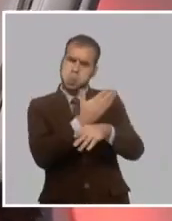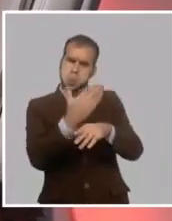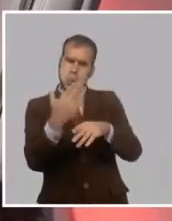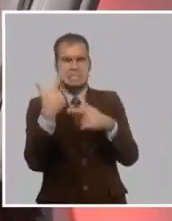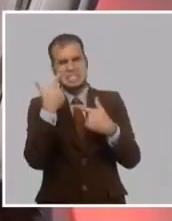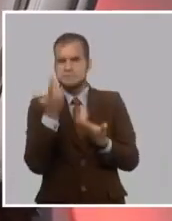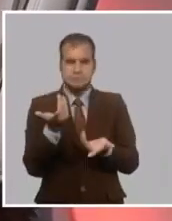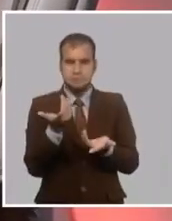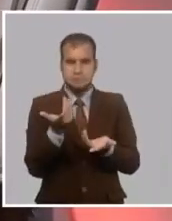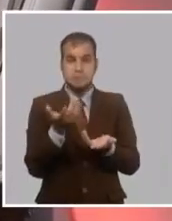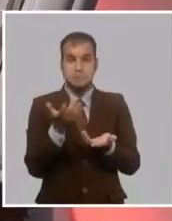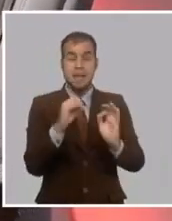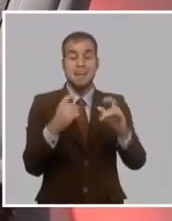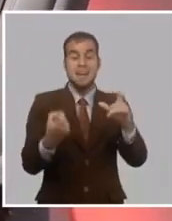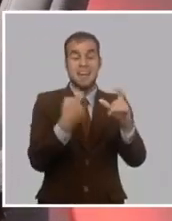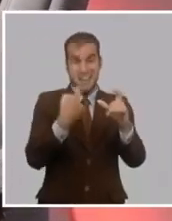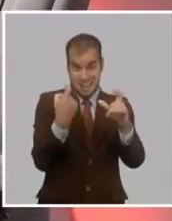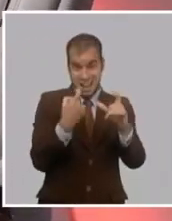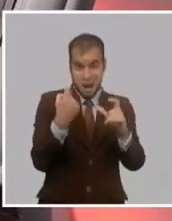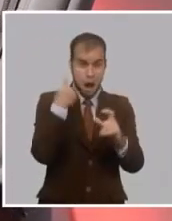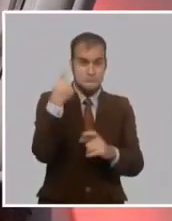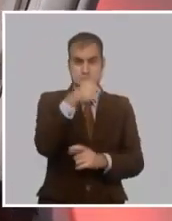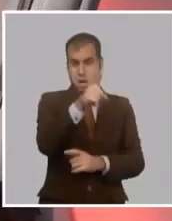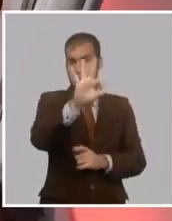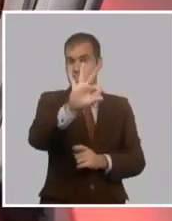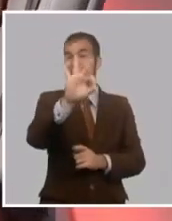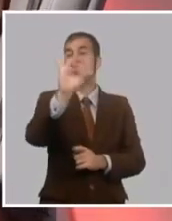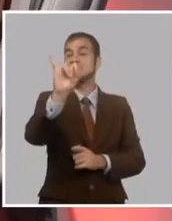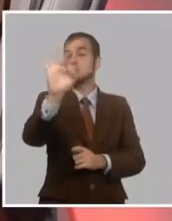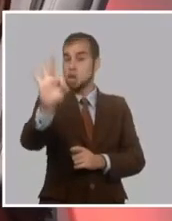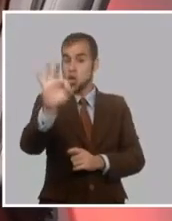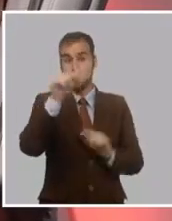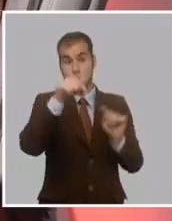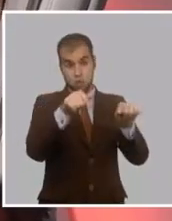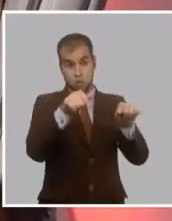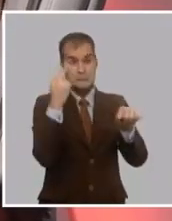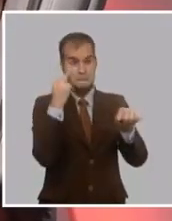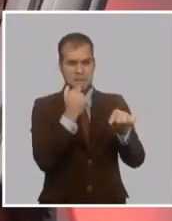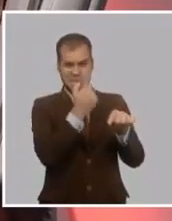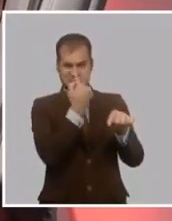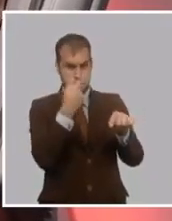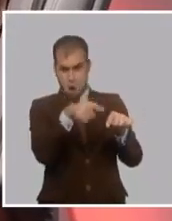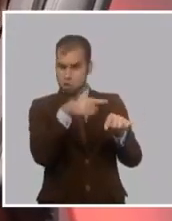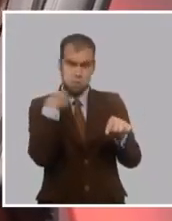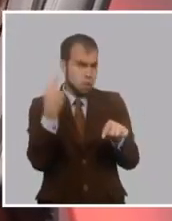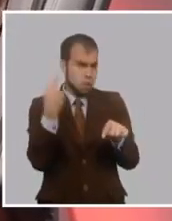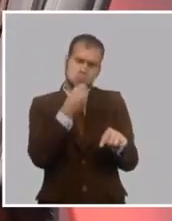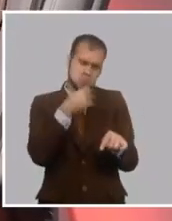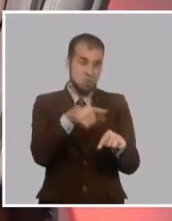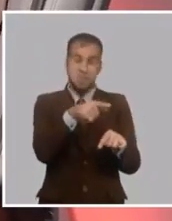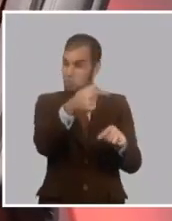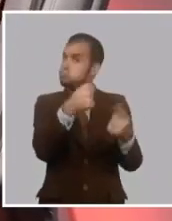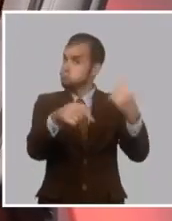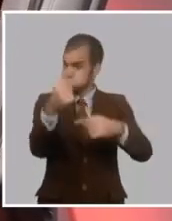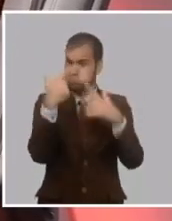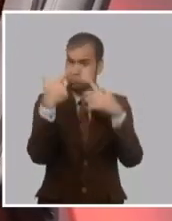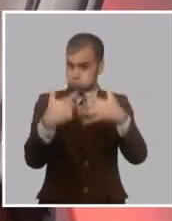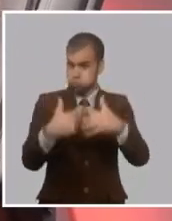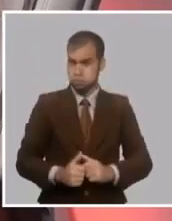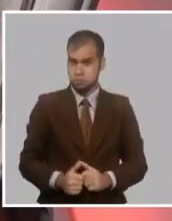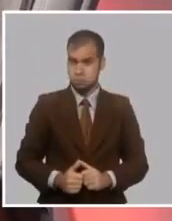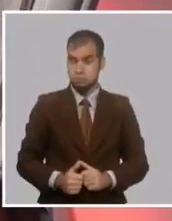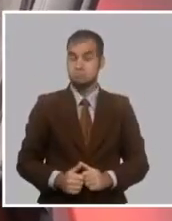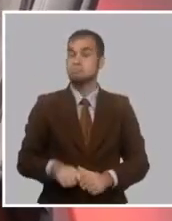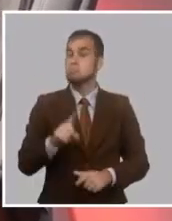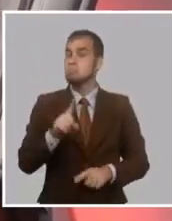guerra de los 10 años fue para Martí fundamental, incluso llega a decir, no solamente que está, no solamente hay apuntes, sino que él llega a decir, voy a Cuba con un